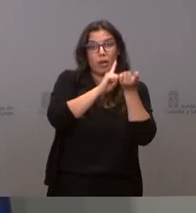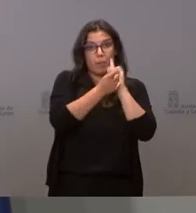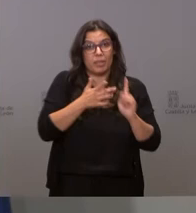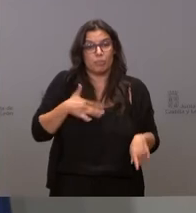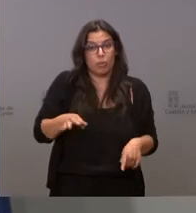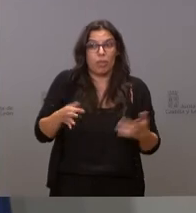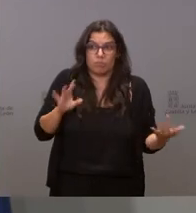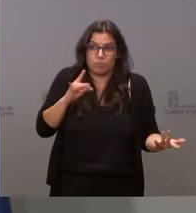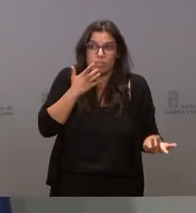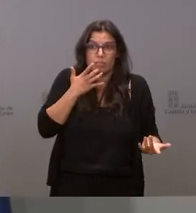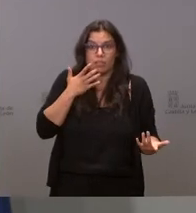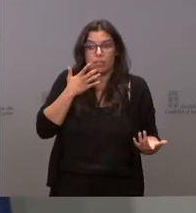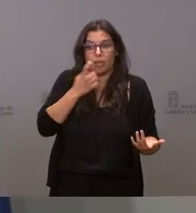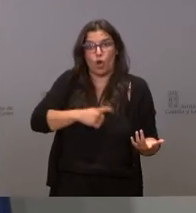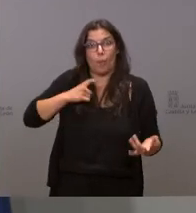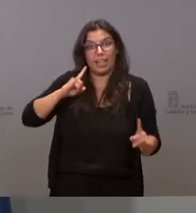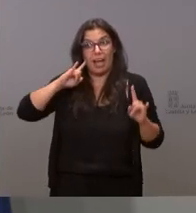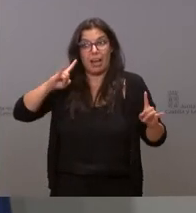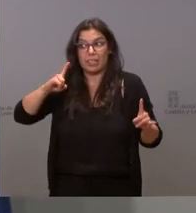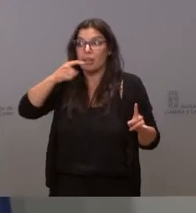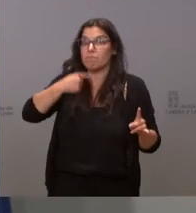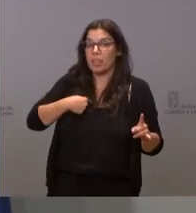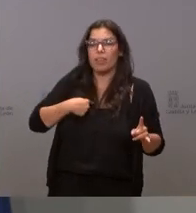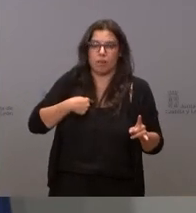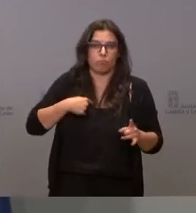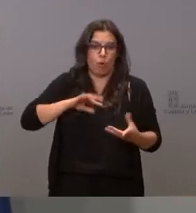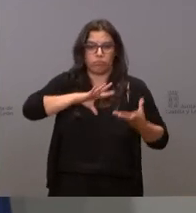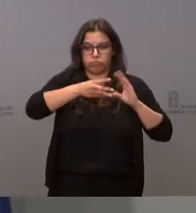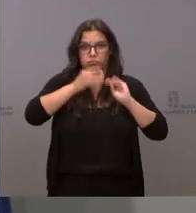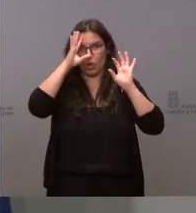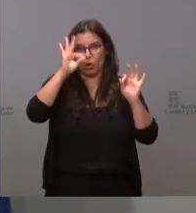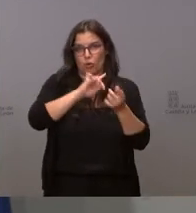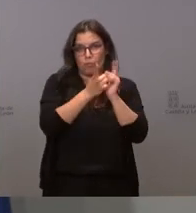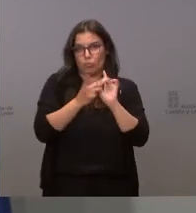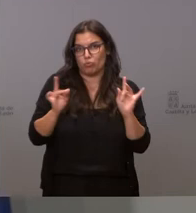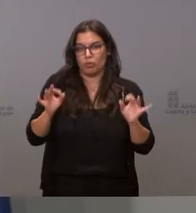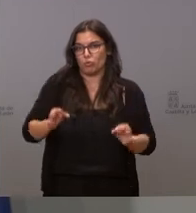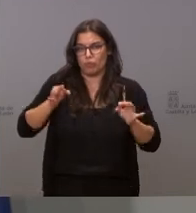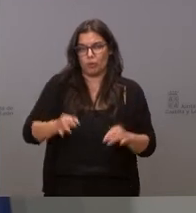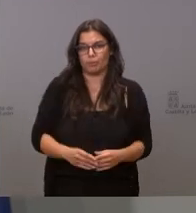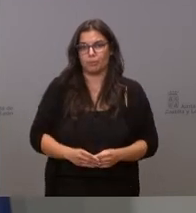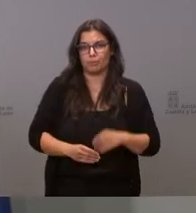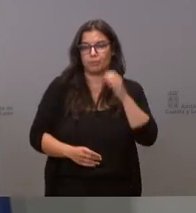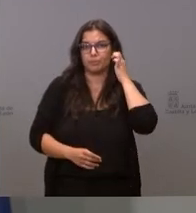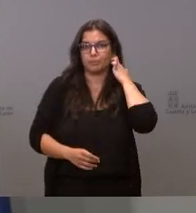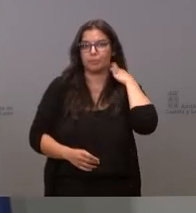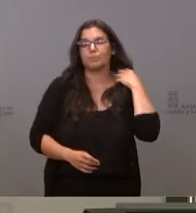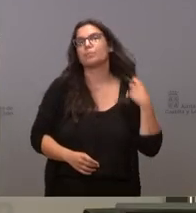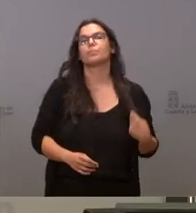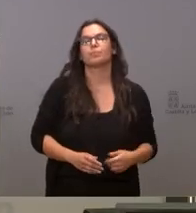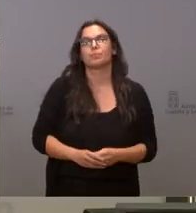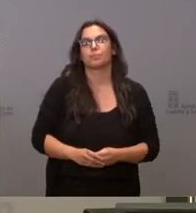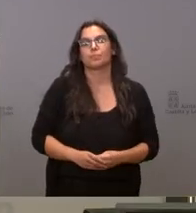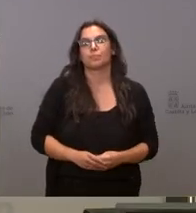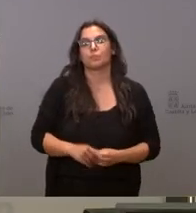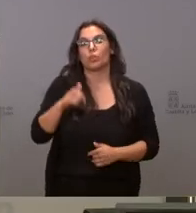lo dictamina el comité de alertas pues nosotros naturalmente haremos lo mismo que hemos hecho siempre esta mañana Miquel